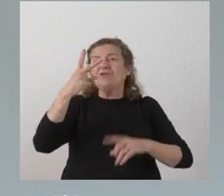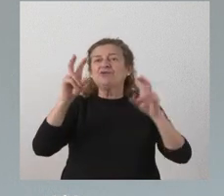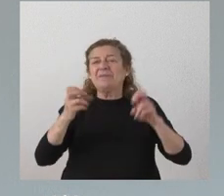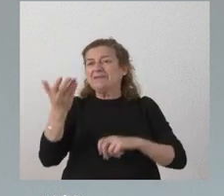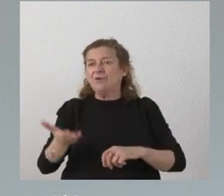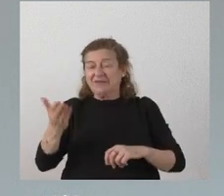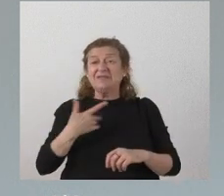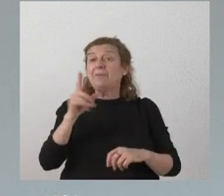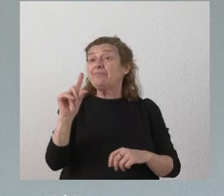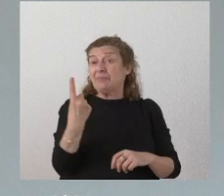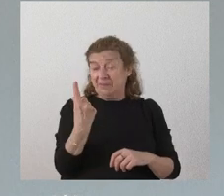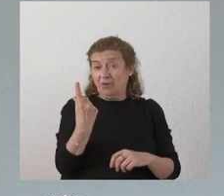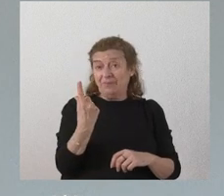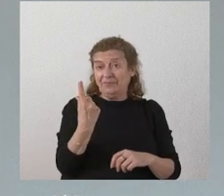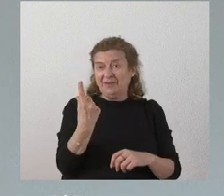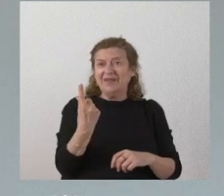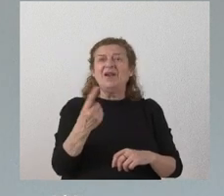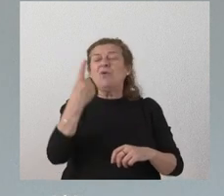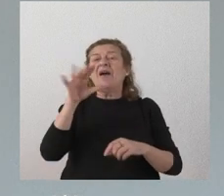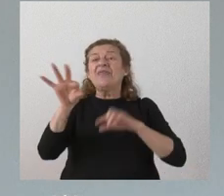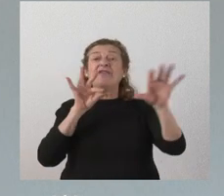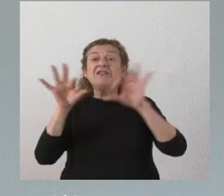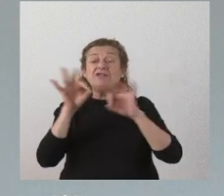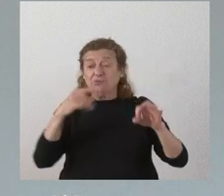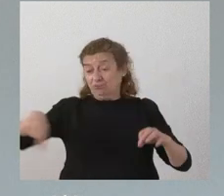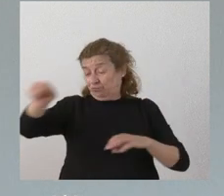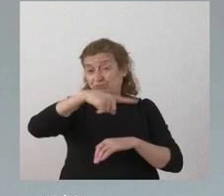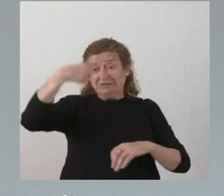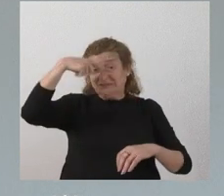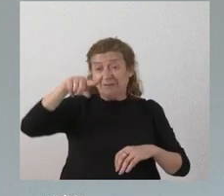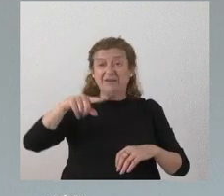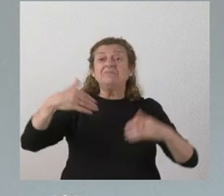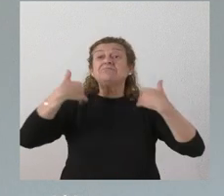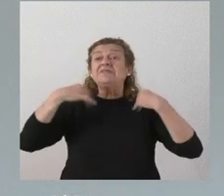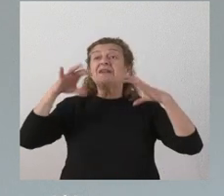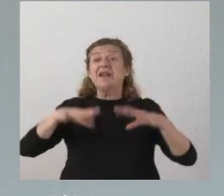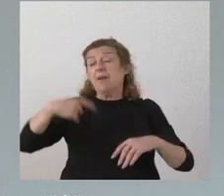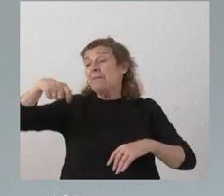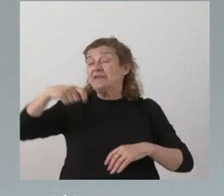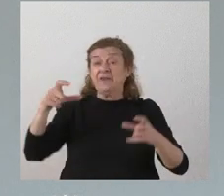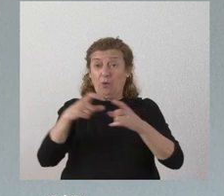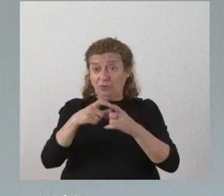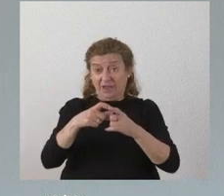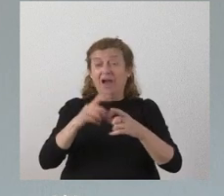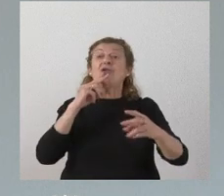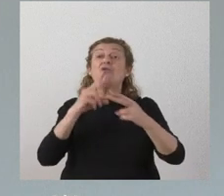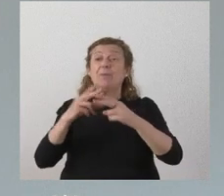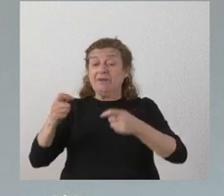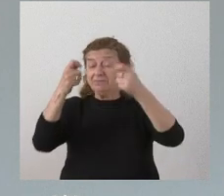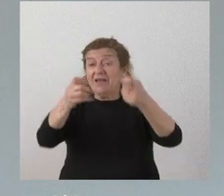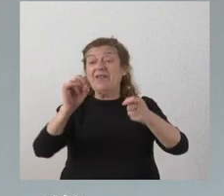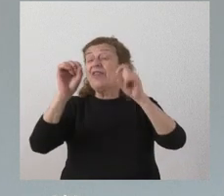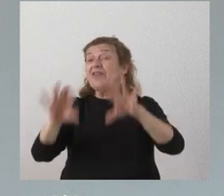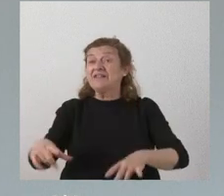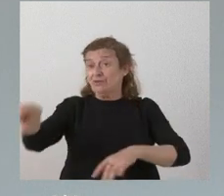en primer lugar es una decisión que como todos ustedes saben corresponde al presidente de la junta nombrar y cesar a sus